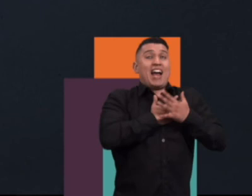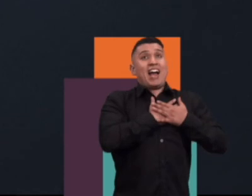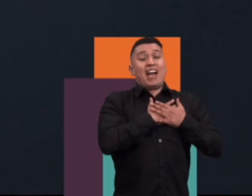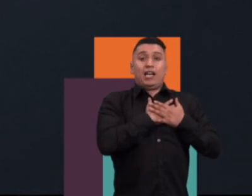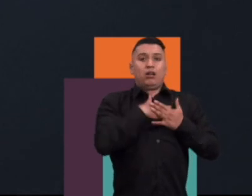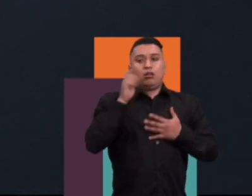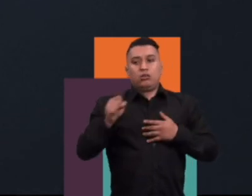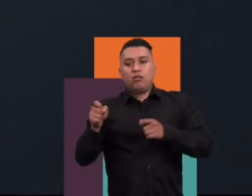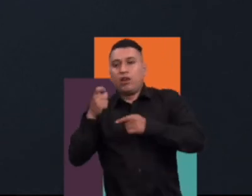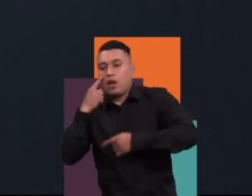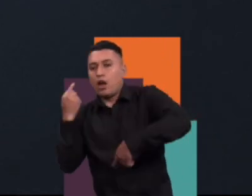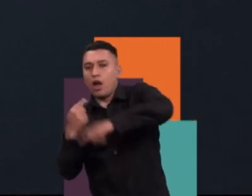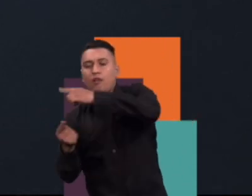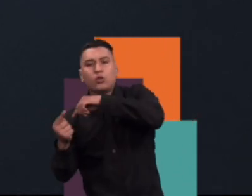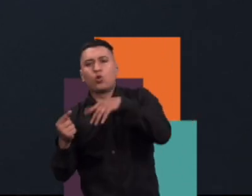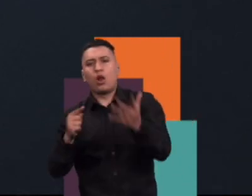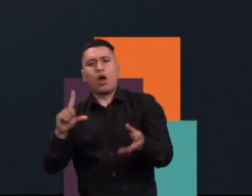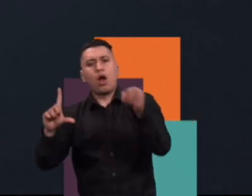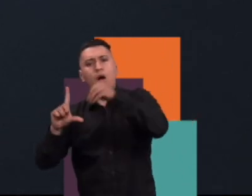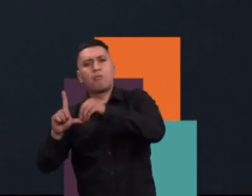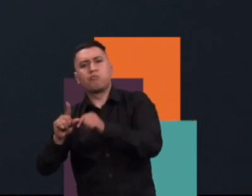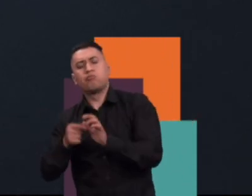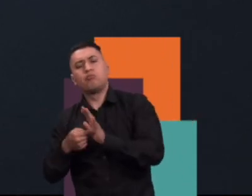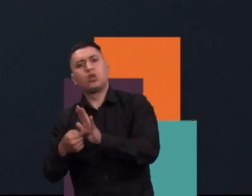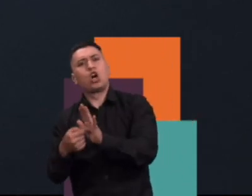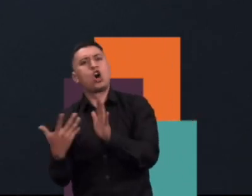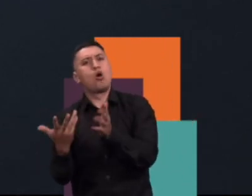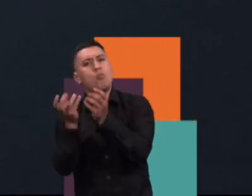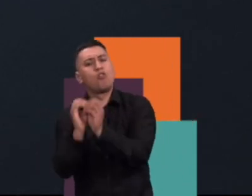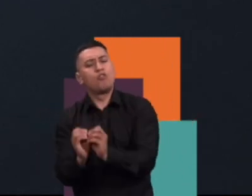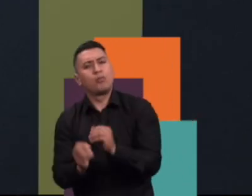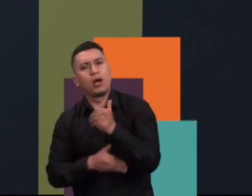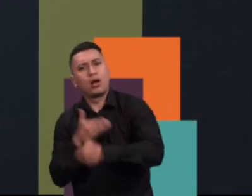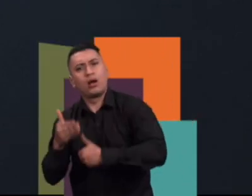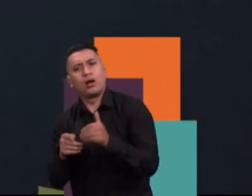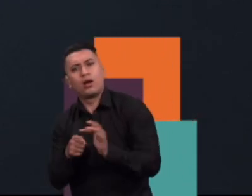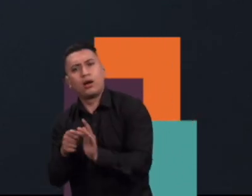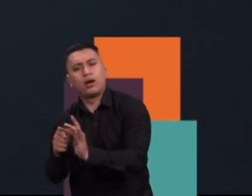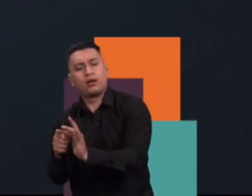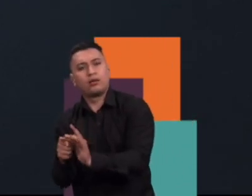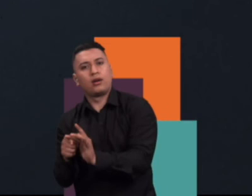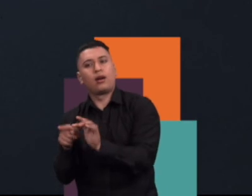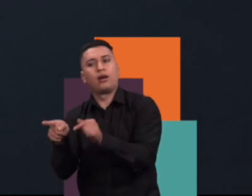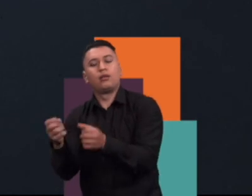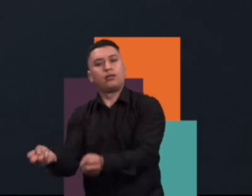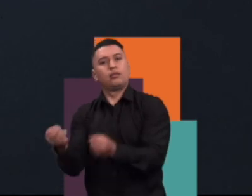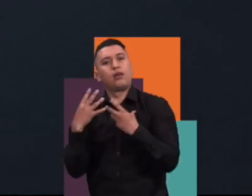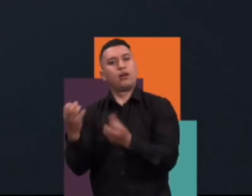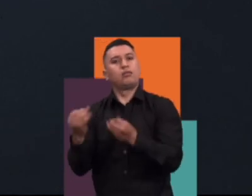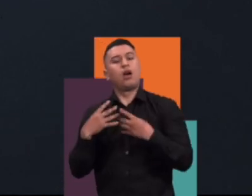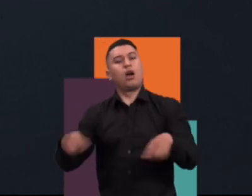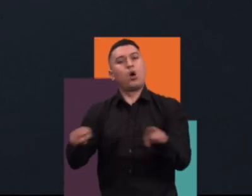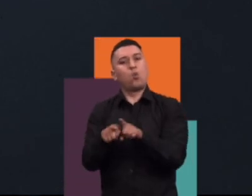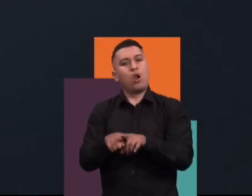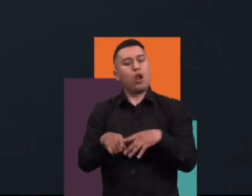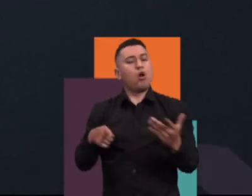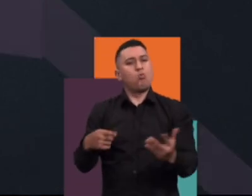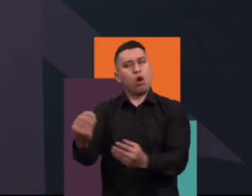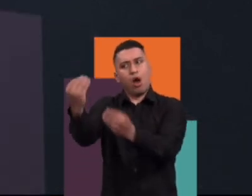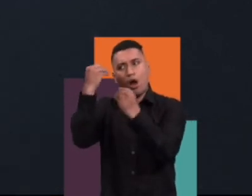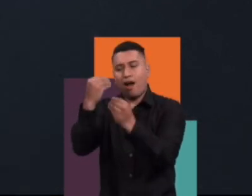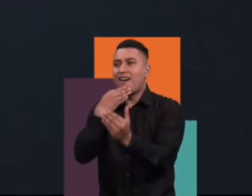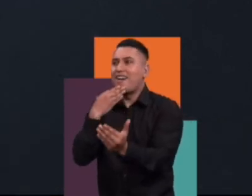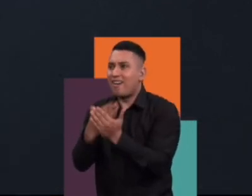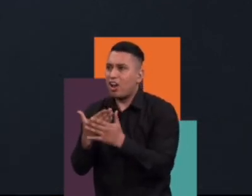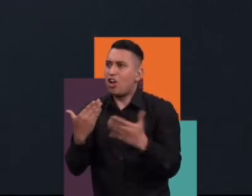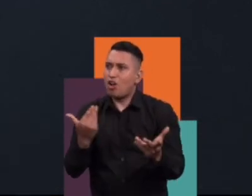ser una forma que la televisión tenga para tener una didáctica de cómo comportarnos y de generar unos cambios